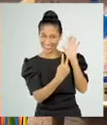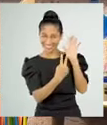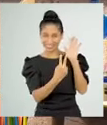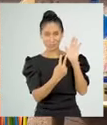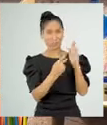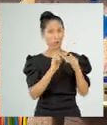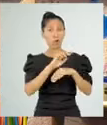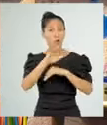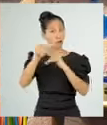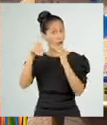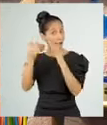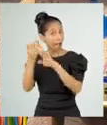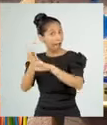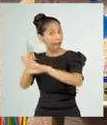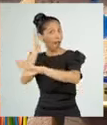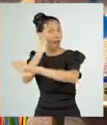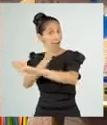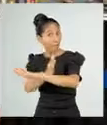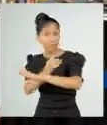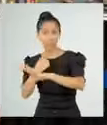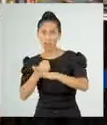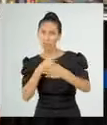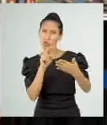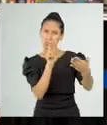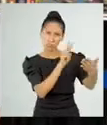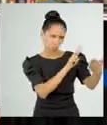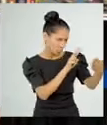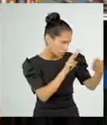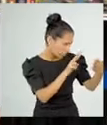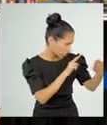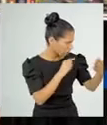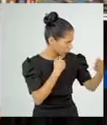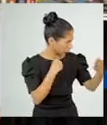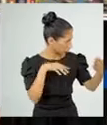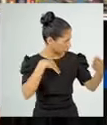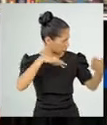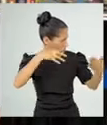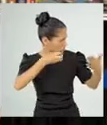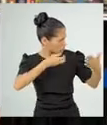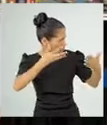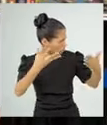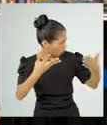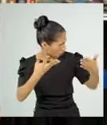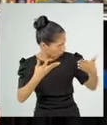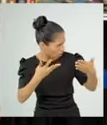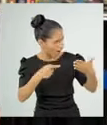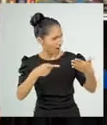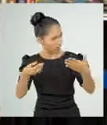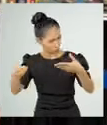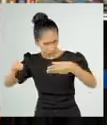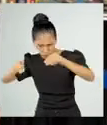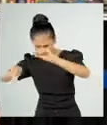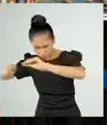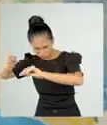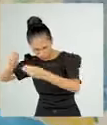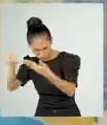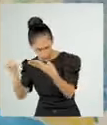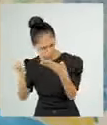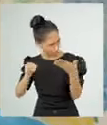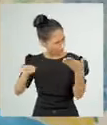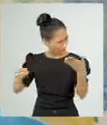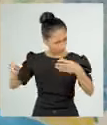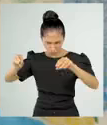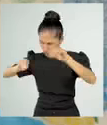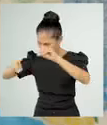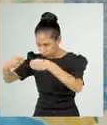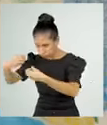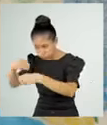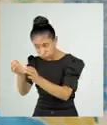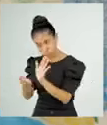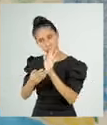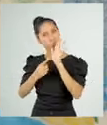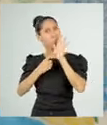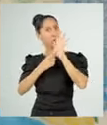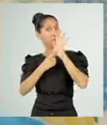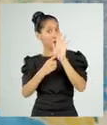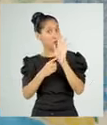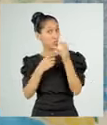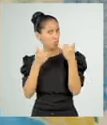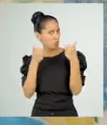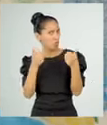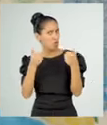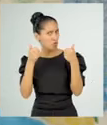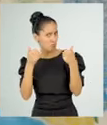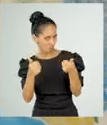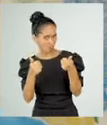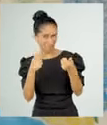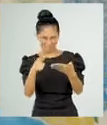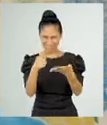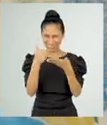siguiendo atentamente las instrucciones. Me parece correcto y creo que superaste el reto del origami. Felicitaciones, Cori. El origami es